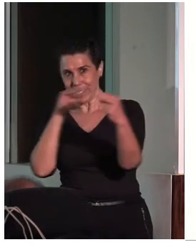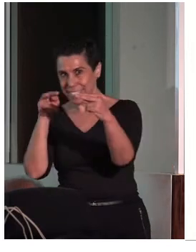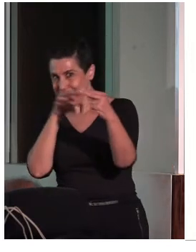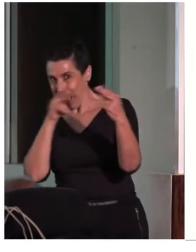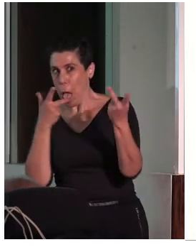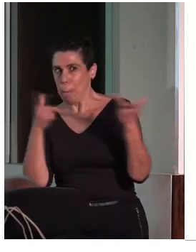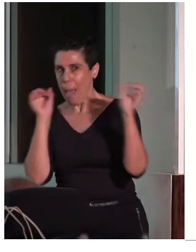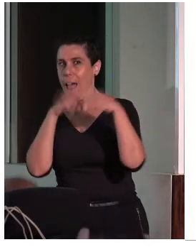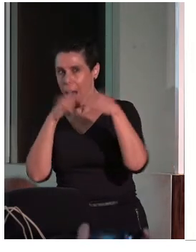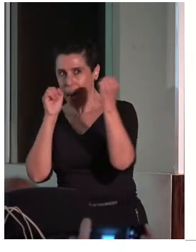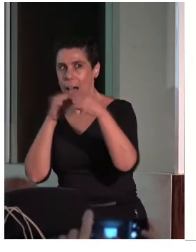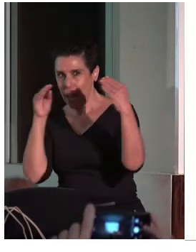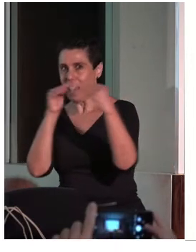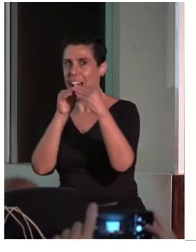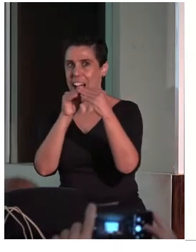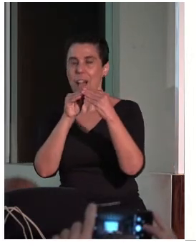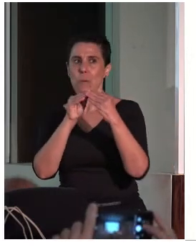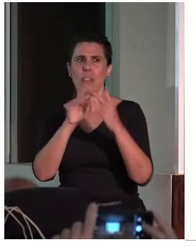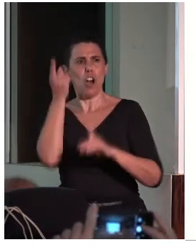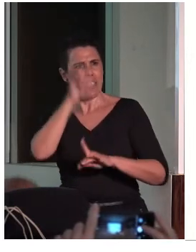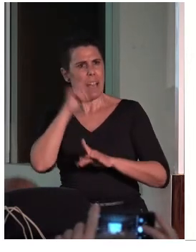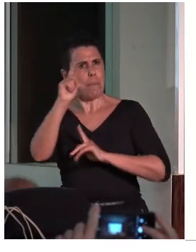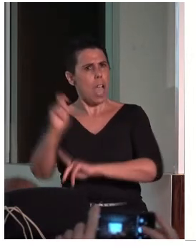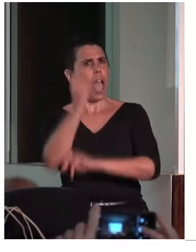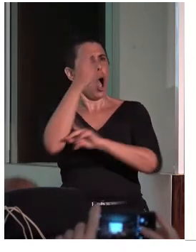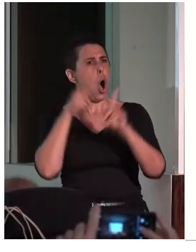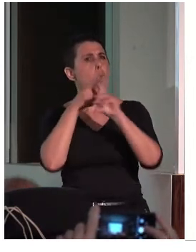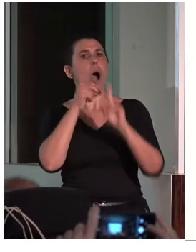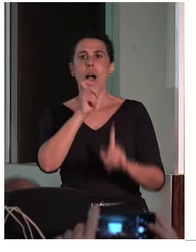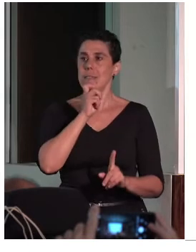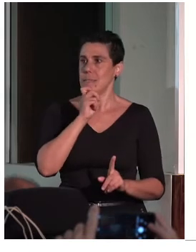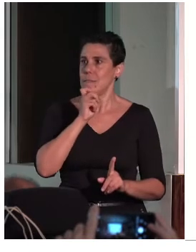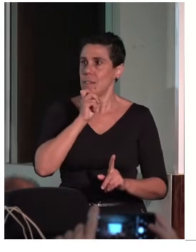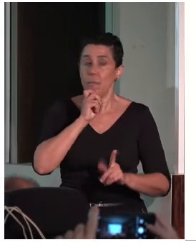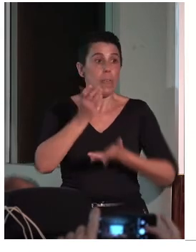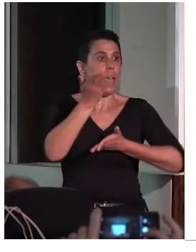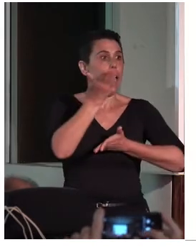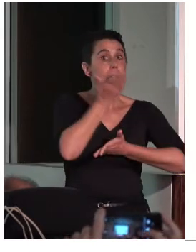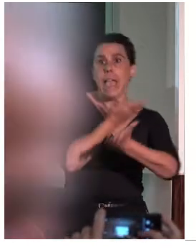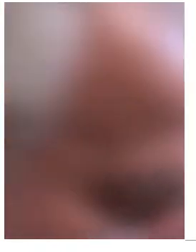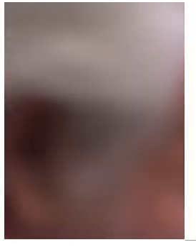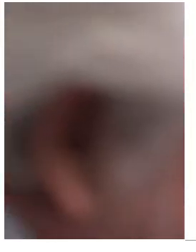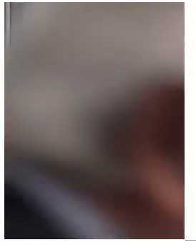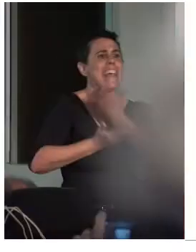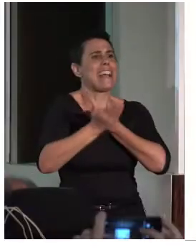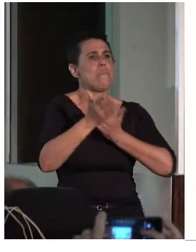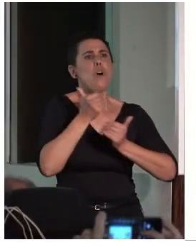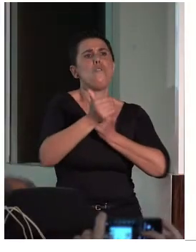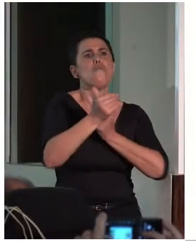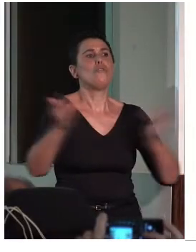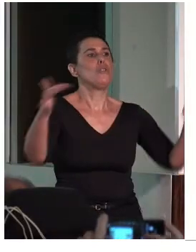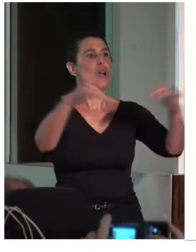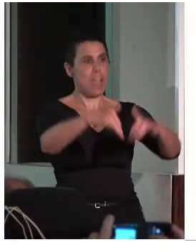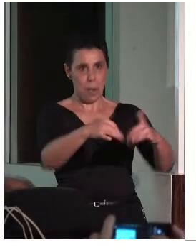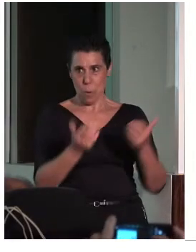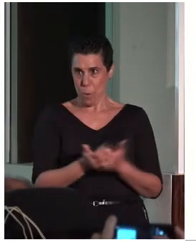desafíos, intercambio para futuras quedadas, futuros encuentros,